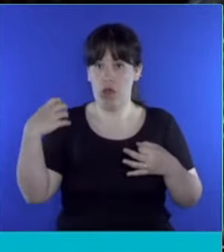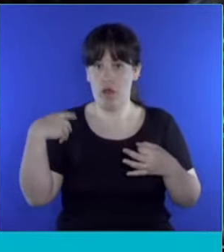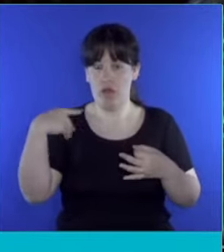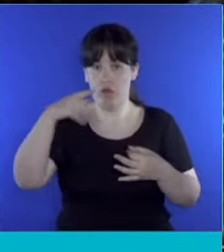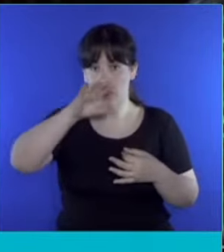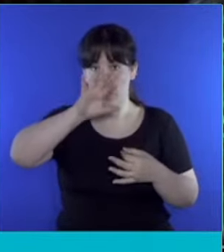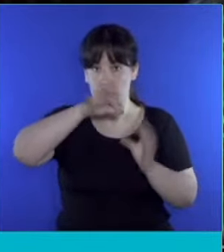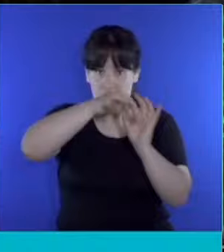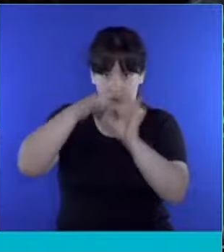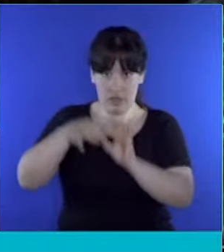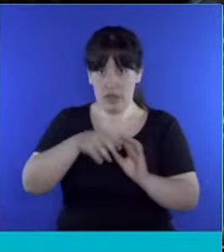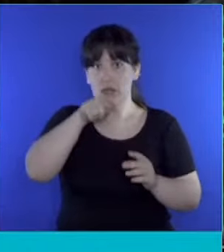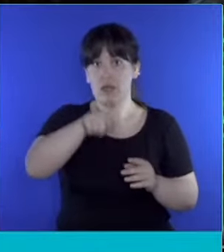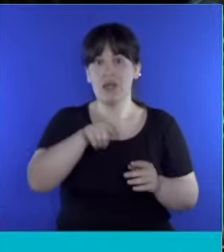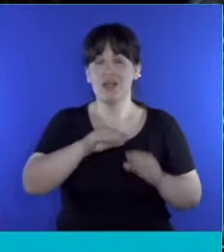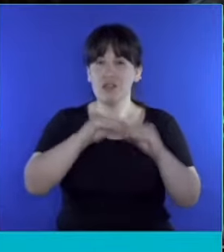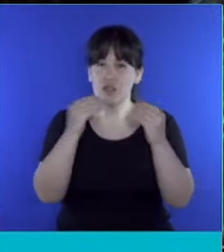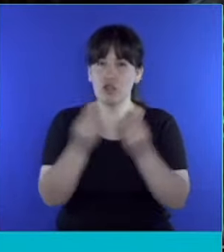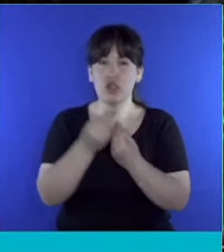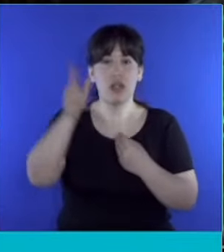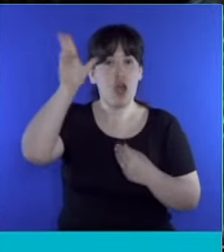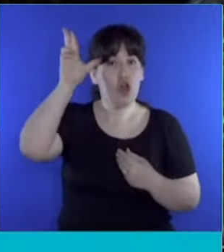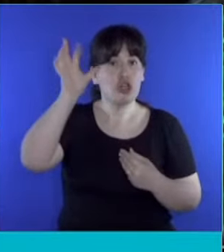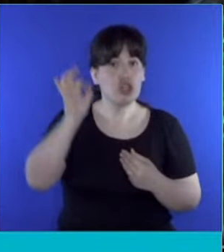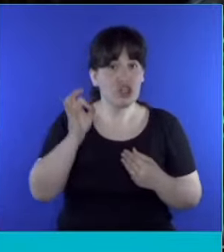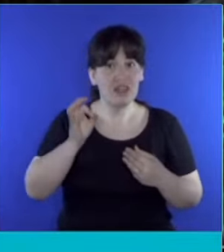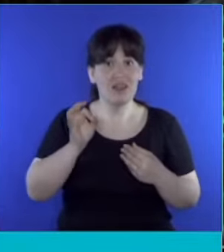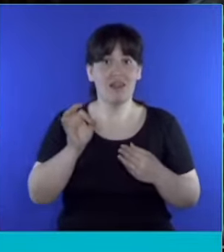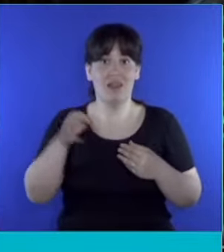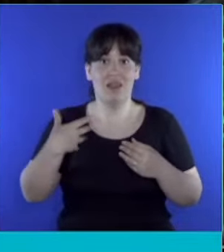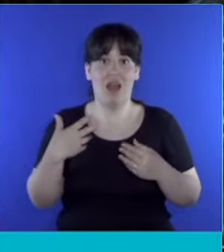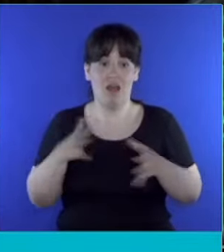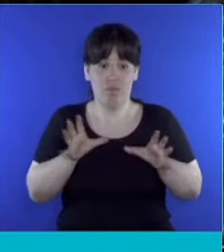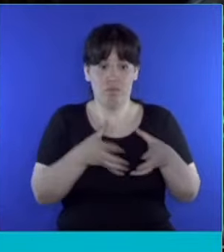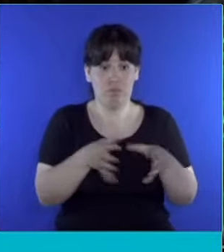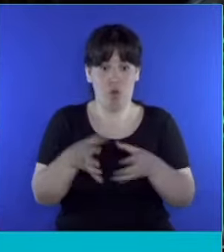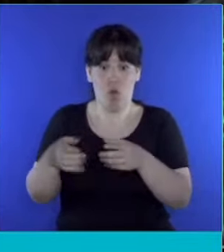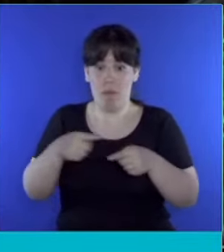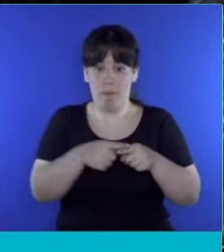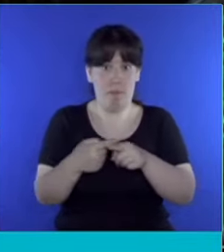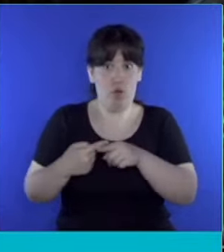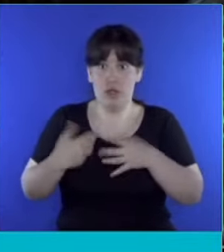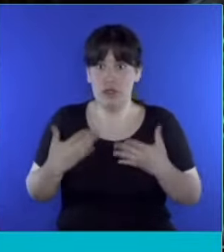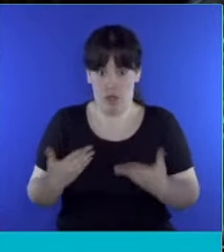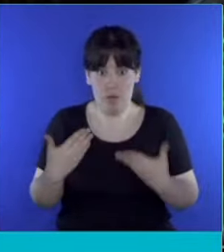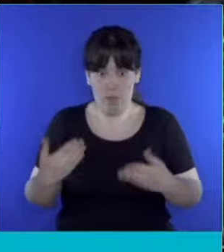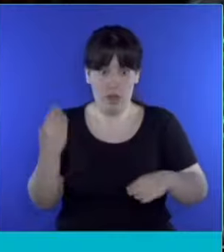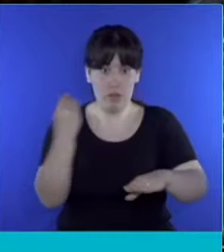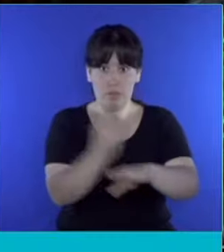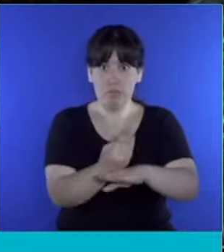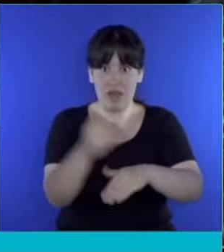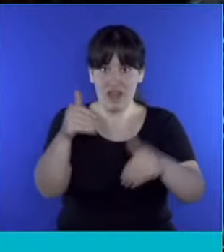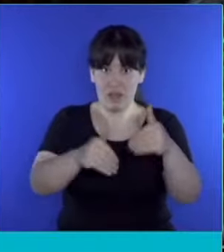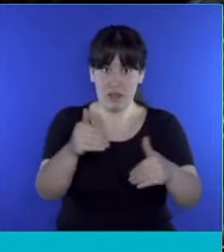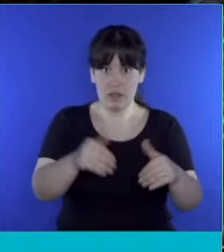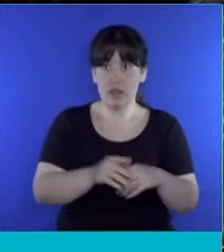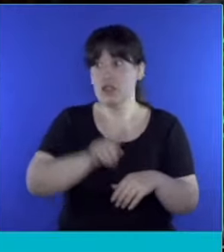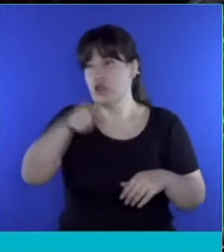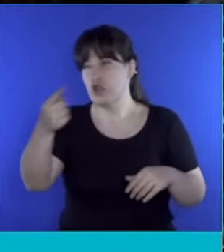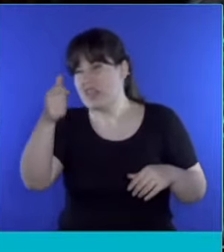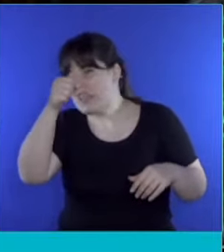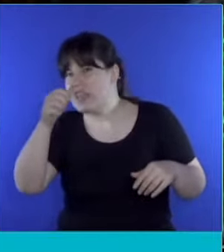reconocimiento definitivo hoy 80 fuerzas políticas en condiciones de participar de la elección, y otras 60 en trámite de